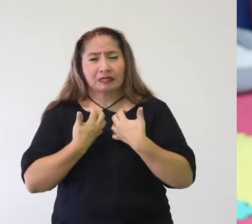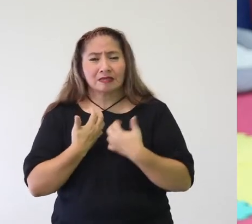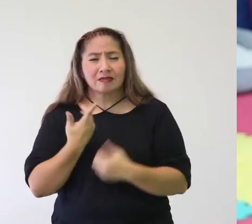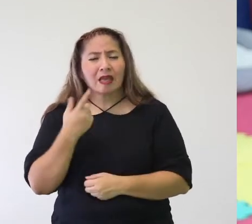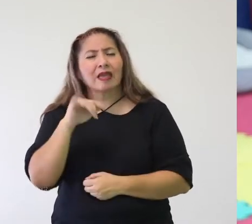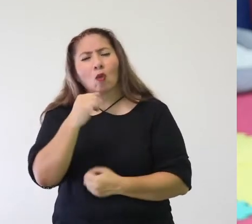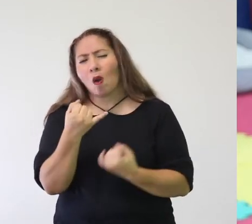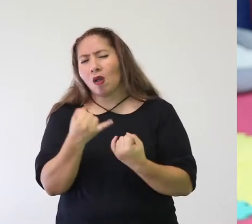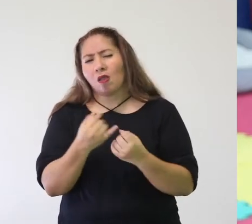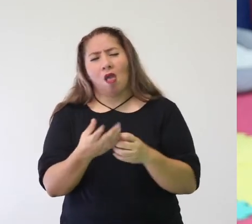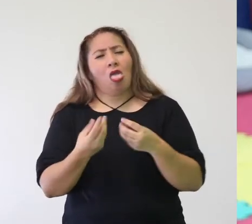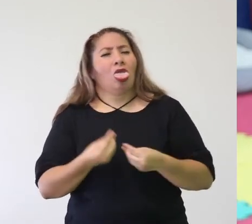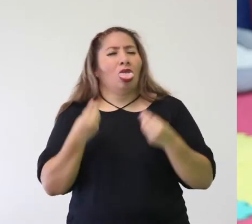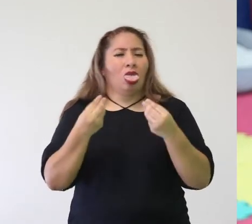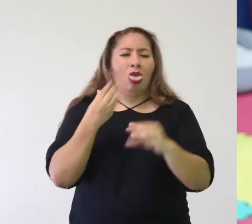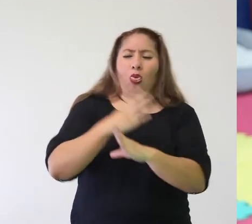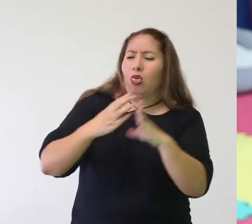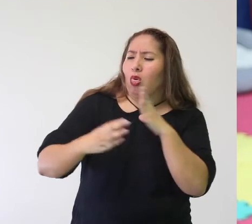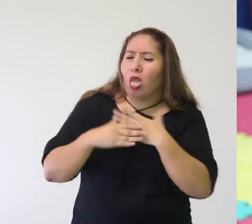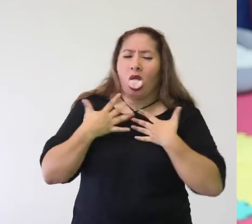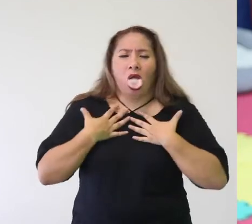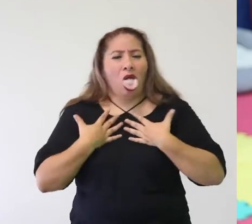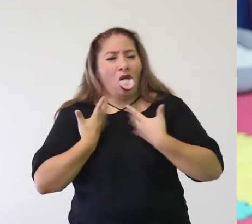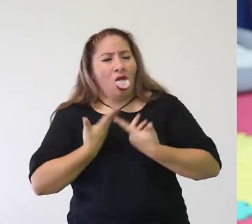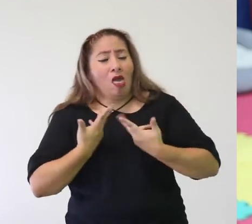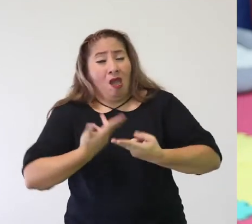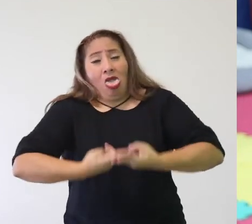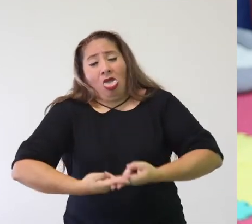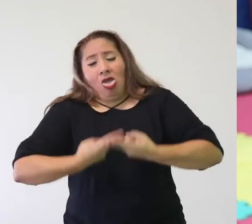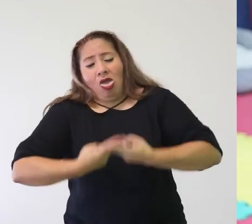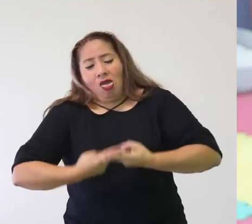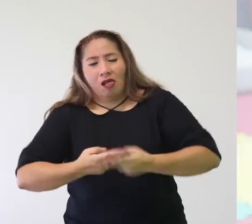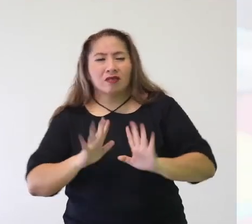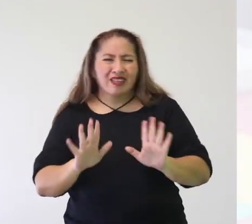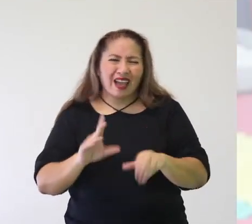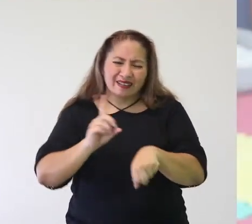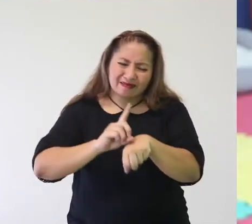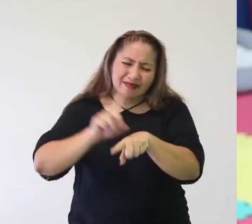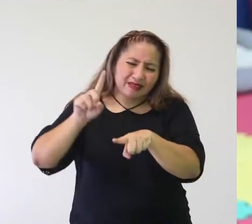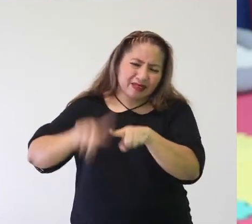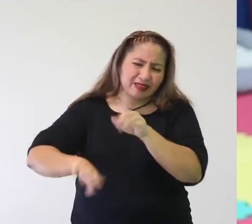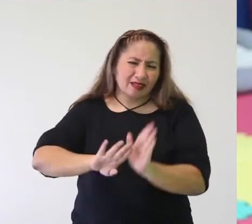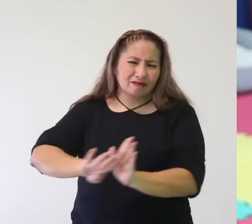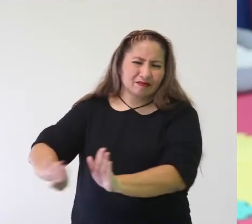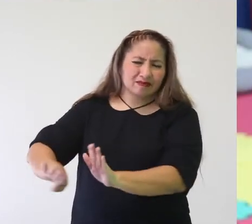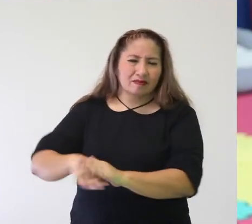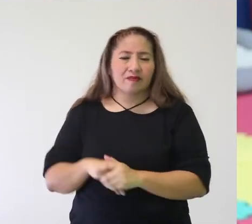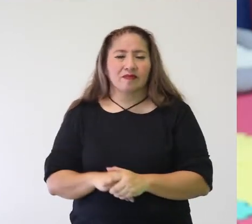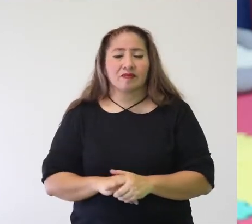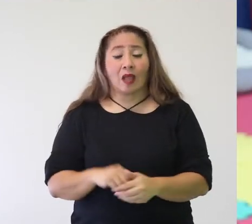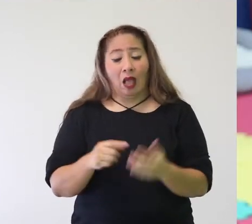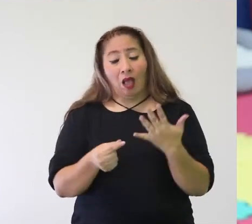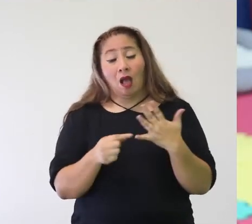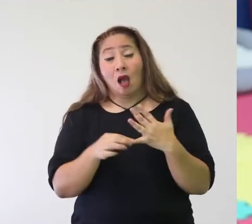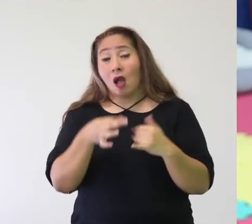genera precisamente por exceso de actividades en el día. Por último, te